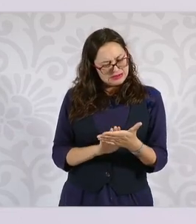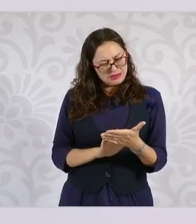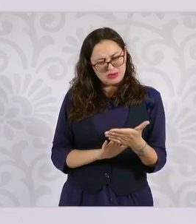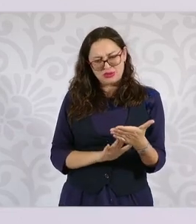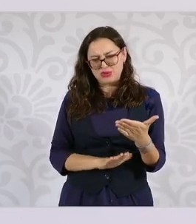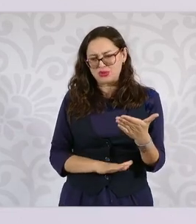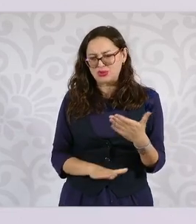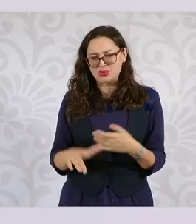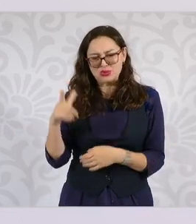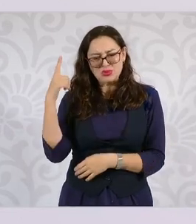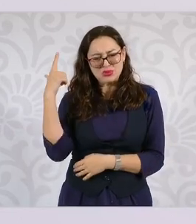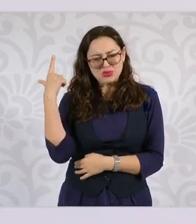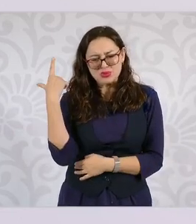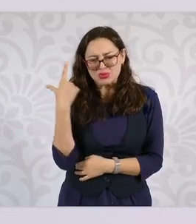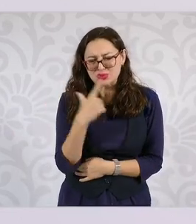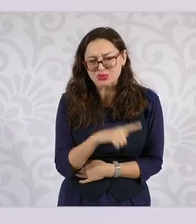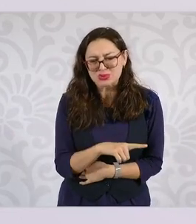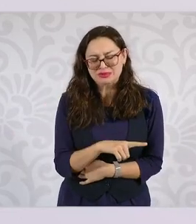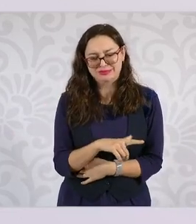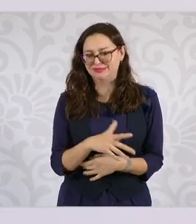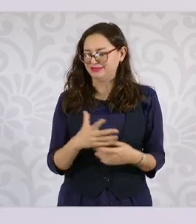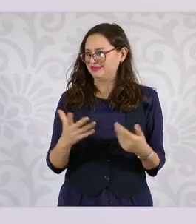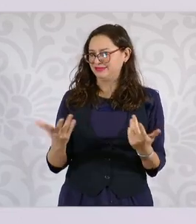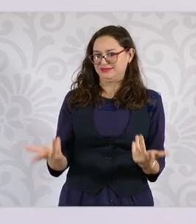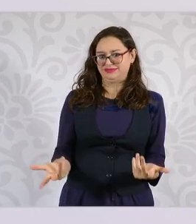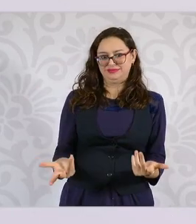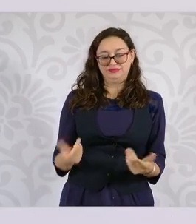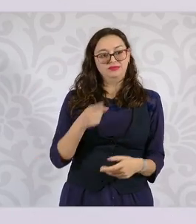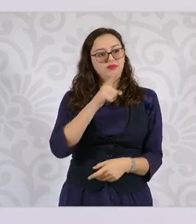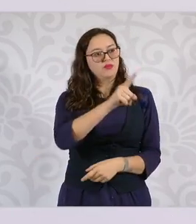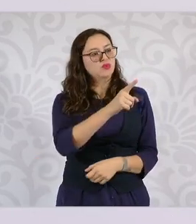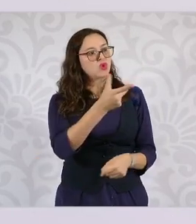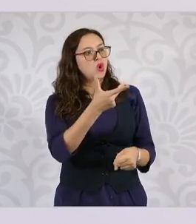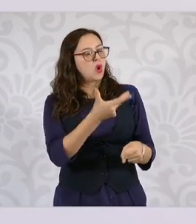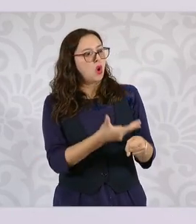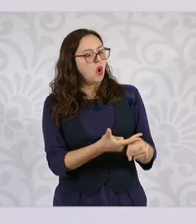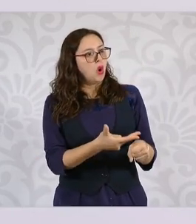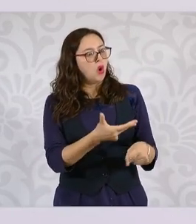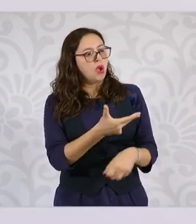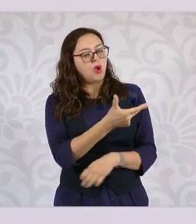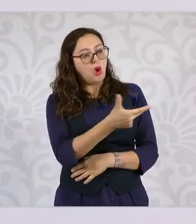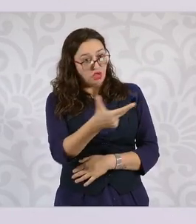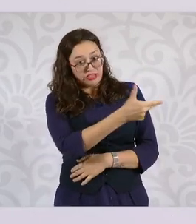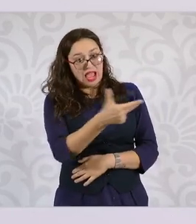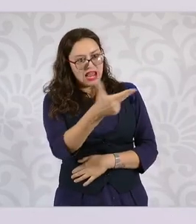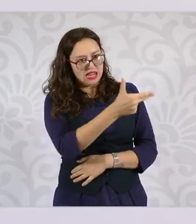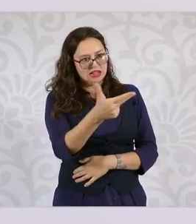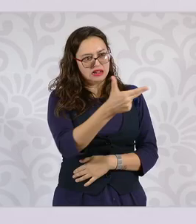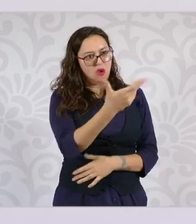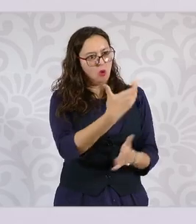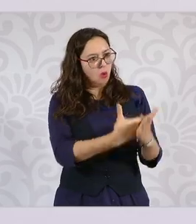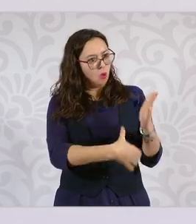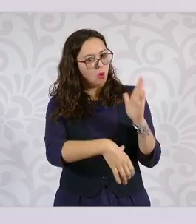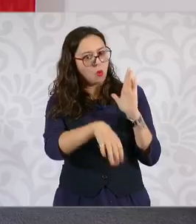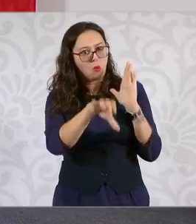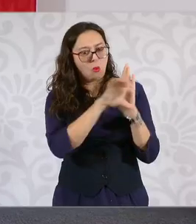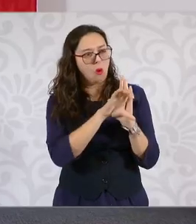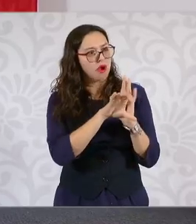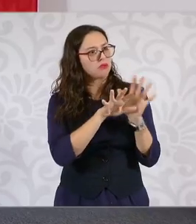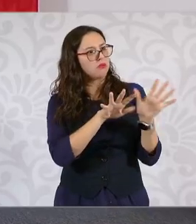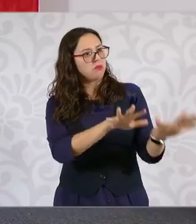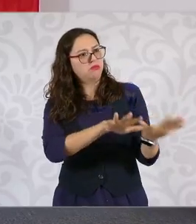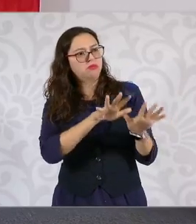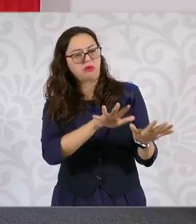gran distancia entre un cuarto de hotel que se paga en dólares